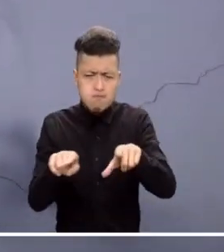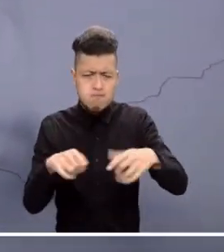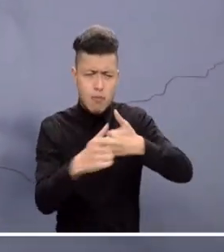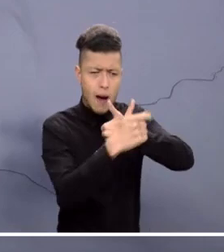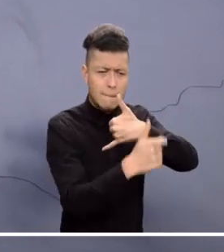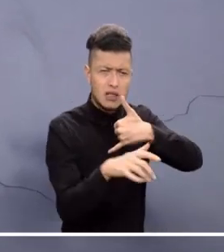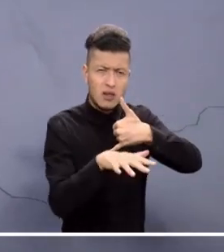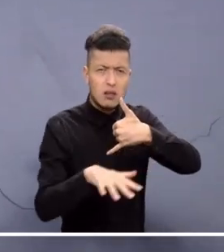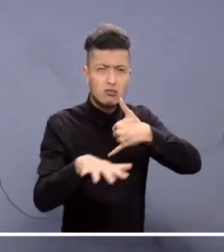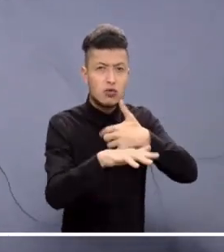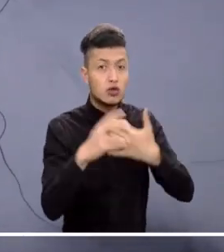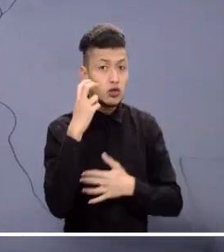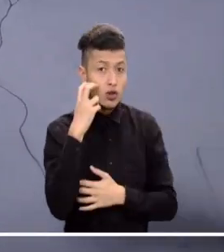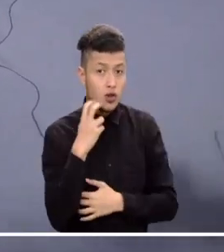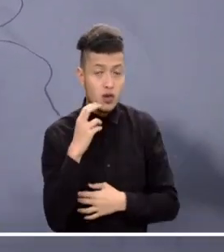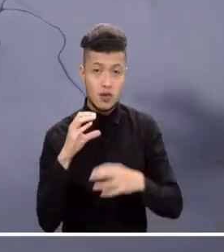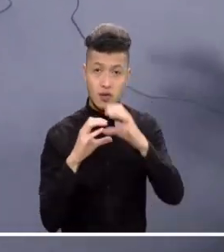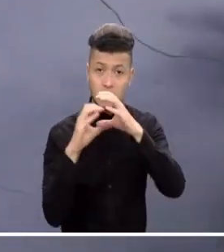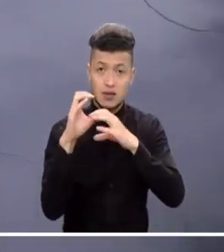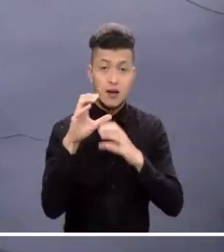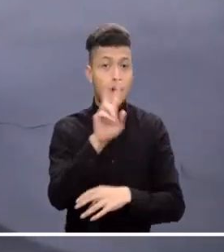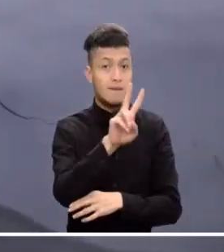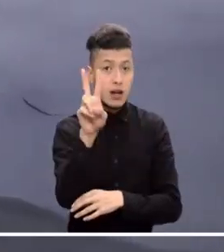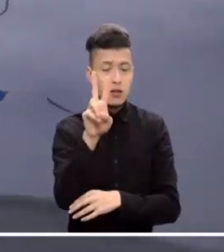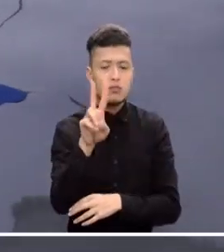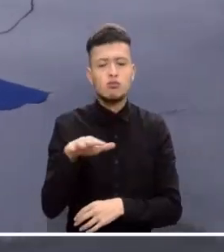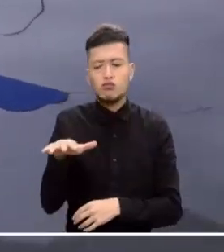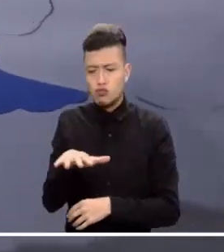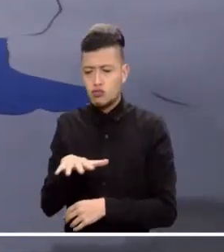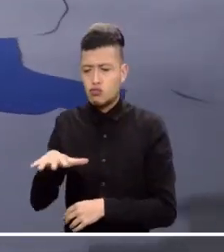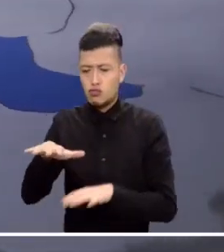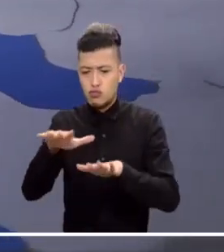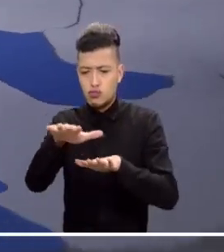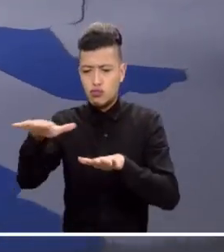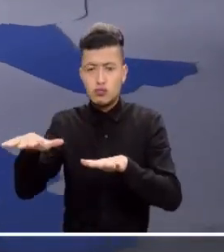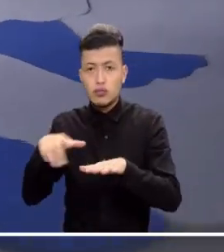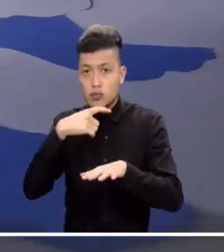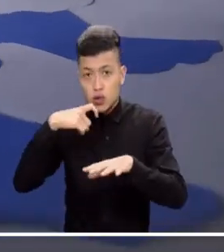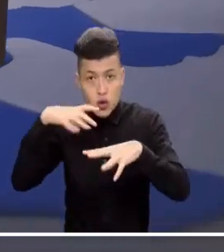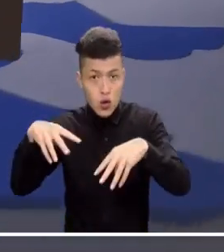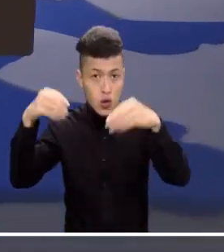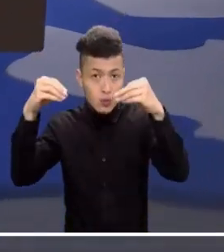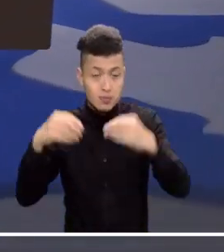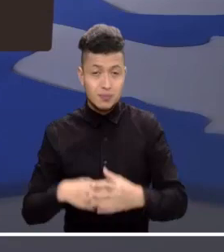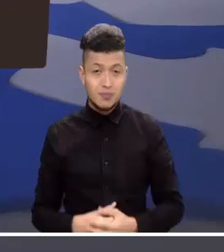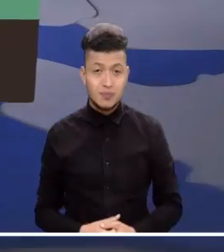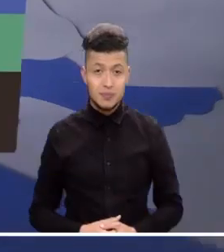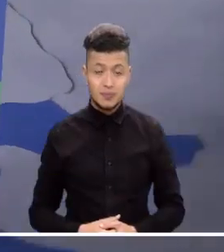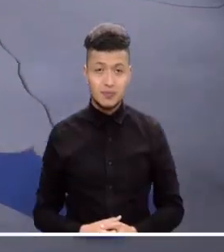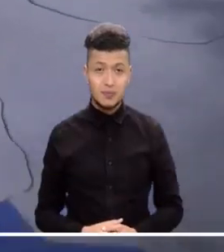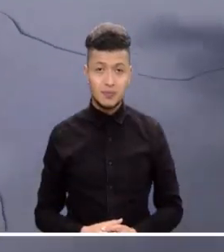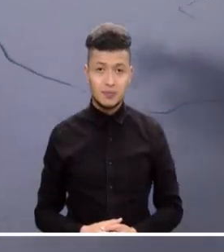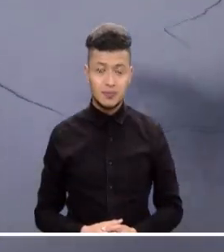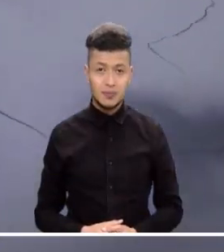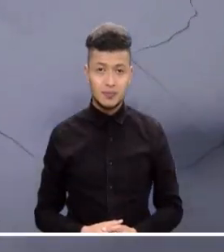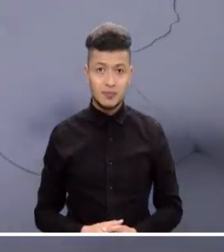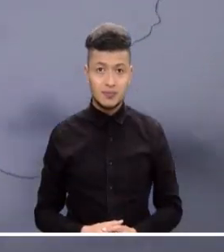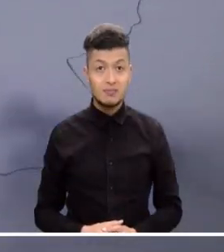lluvias más importantes de la región pacífica se advierten en Chocó, Cauca y Valle, en el resto de la región predominará el tiempo seco.